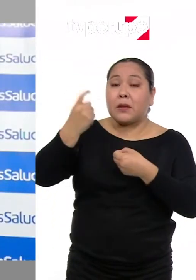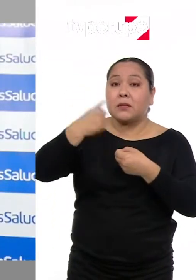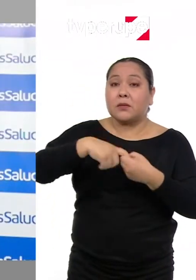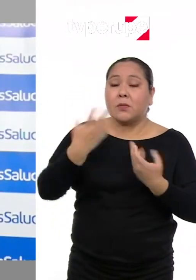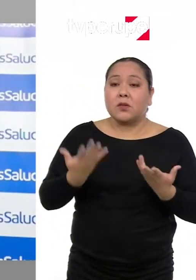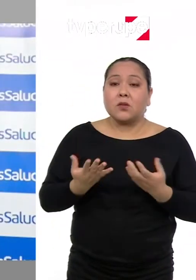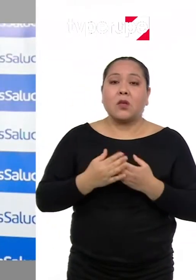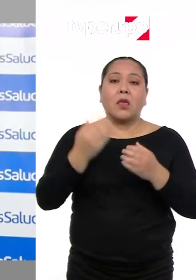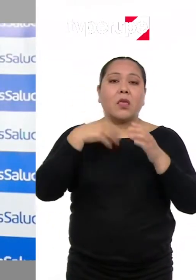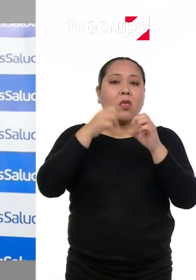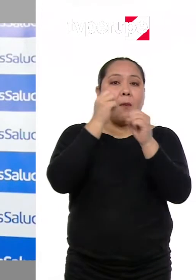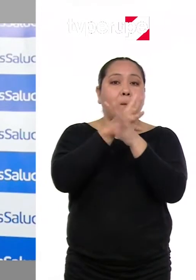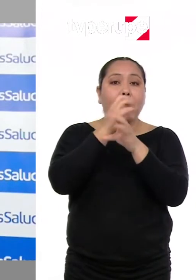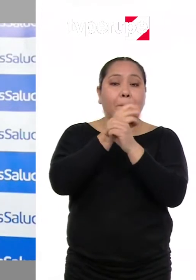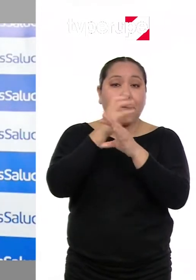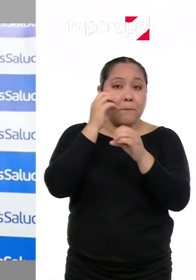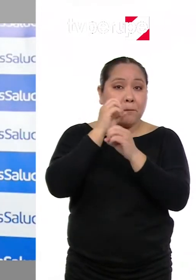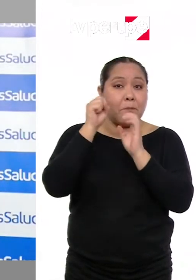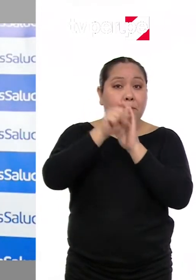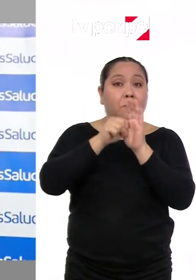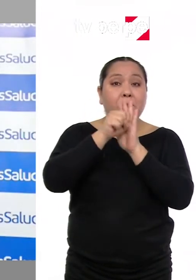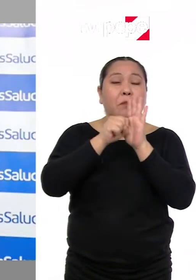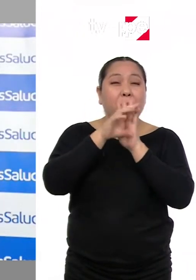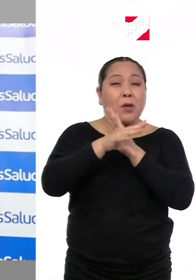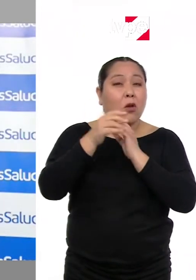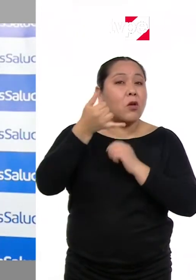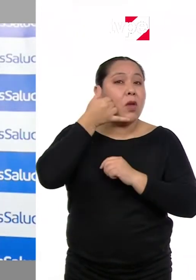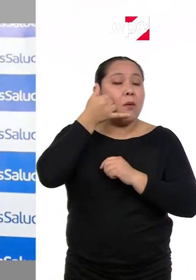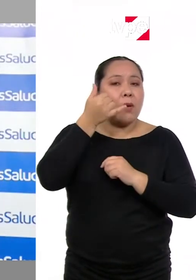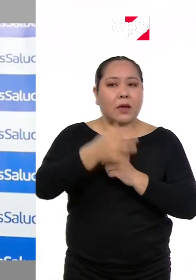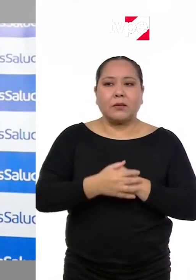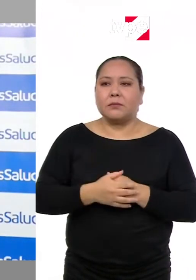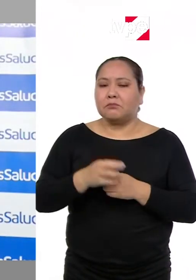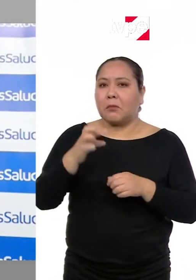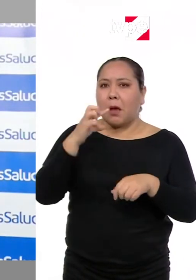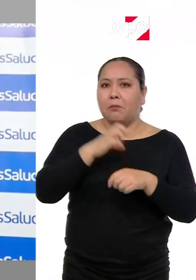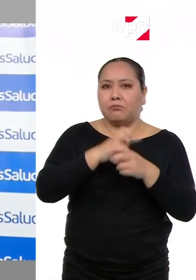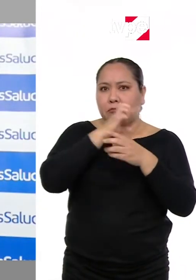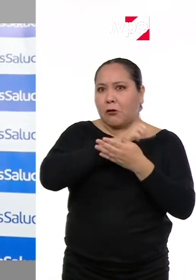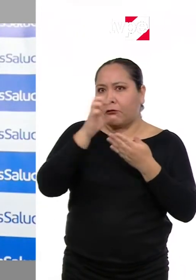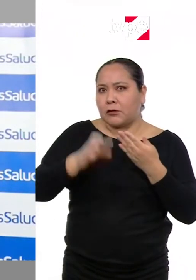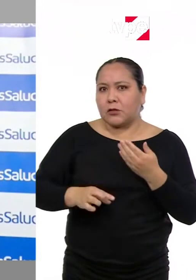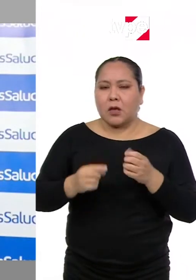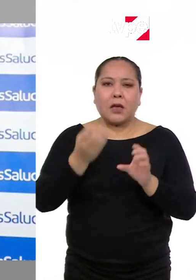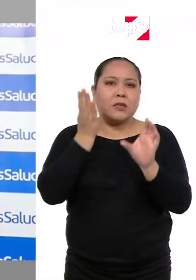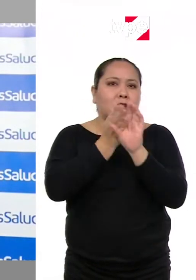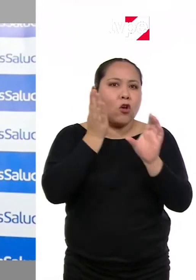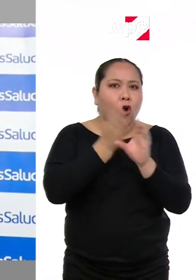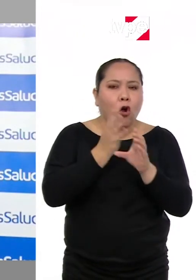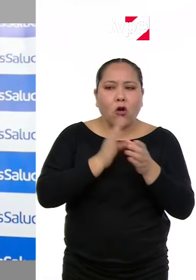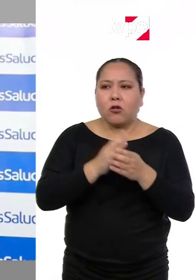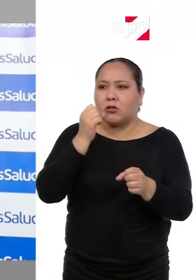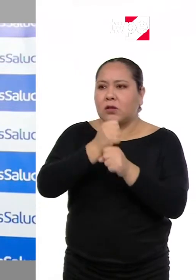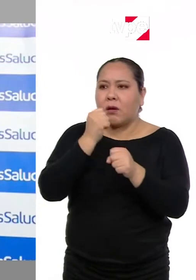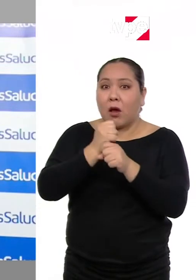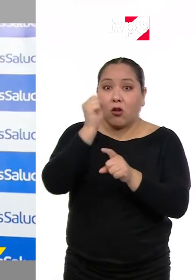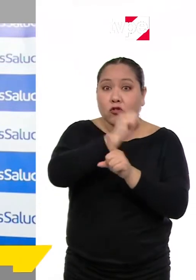Las participaciones se hacen a través de videollamadas que los profesionales de salud, tanto médicos rehabilitadores, psicólogos,